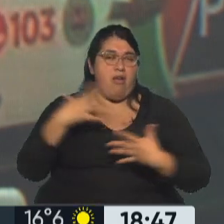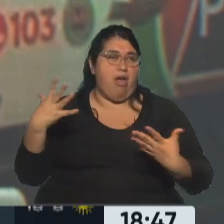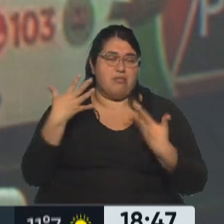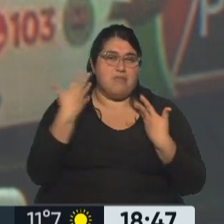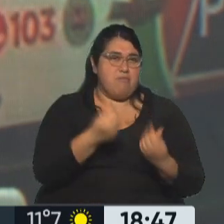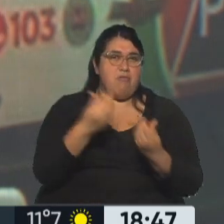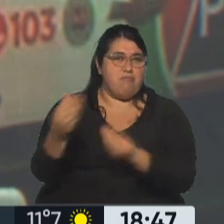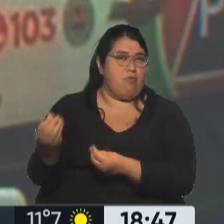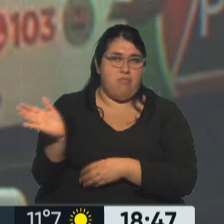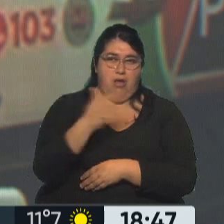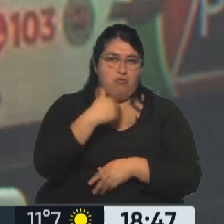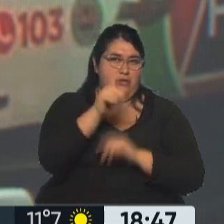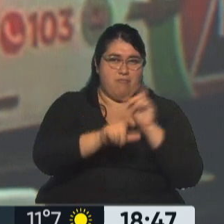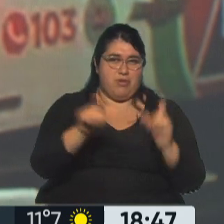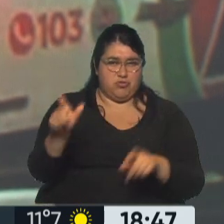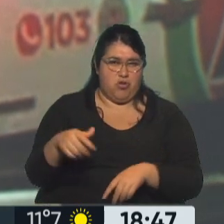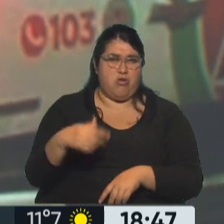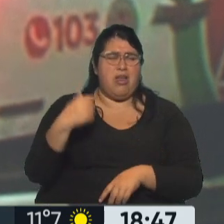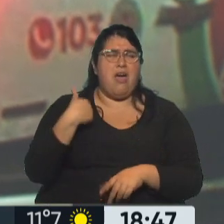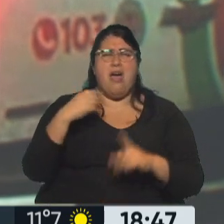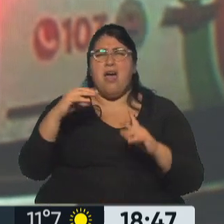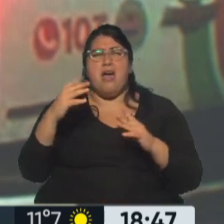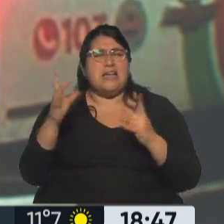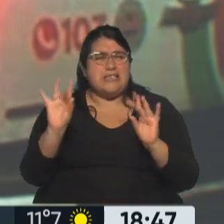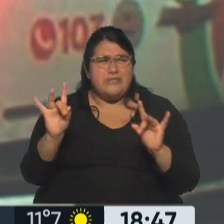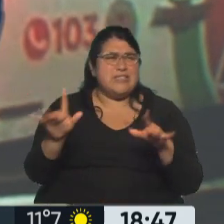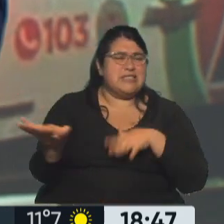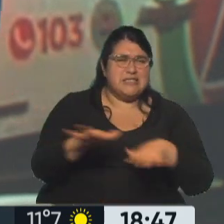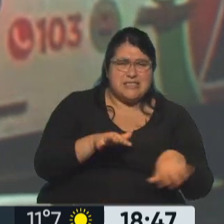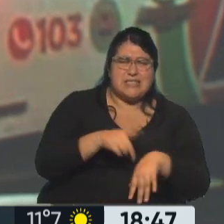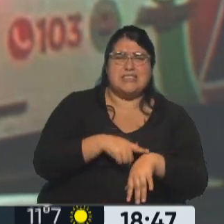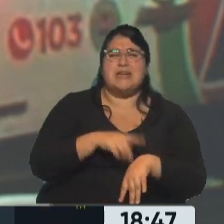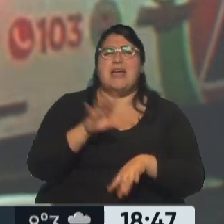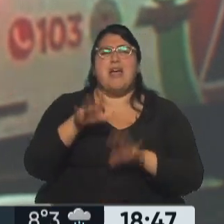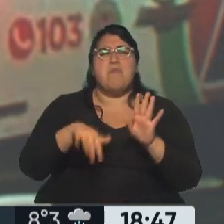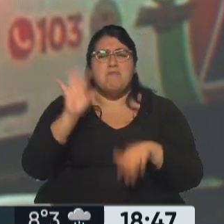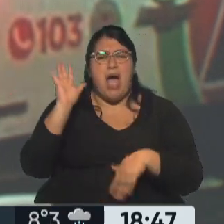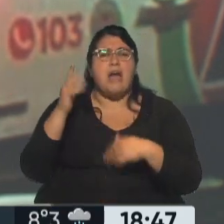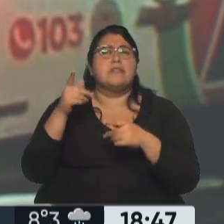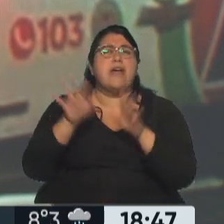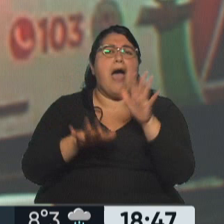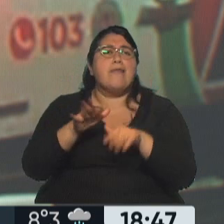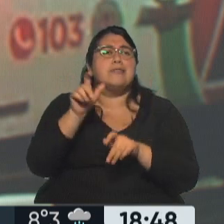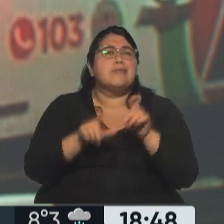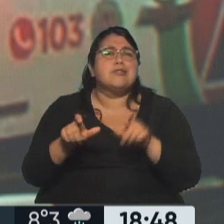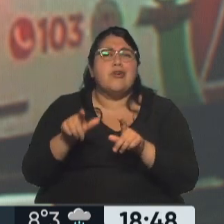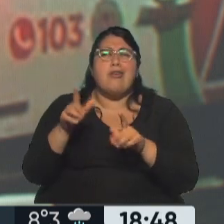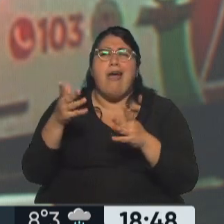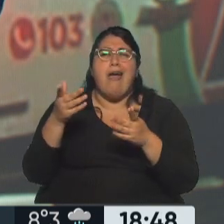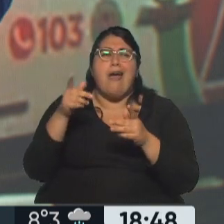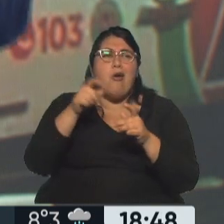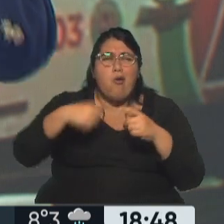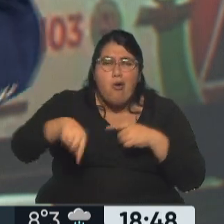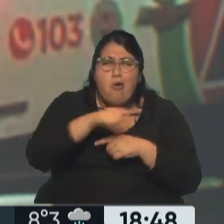Enormemente, frente a tanto grito inocuo, frente a tanto arrodillado organismos internacionales, el Estado presente,